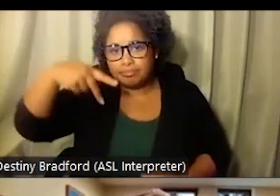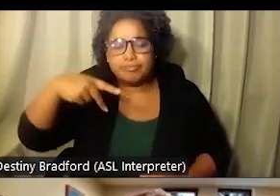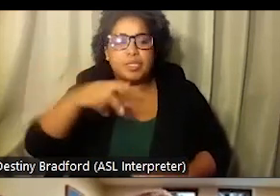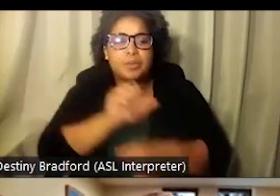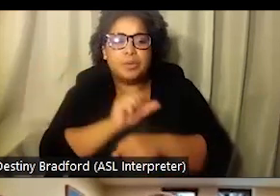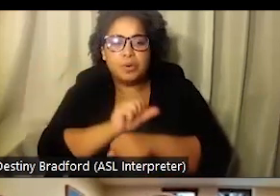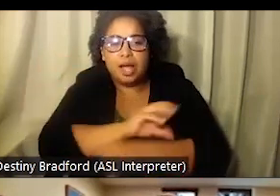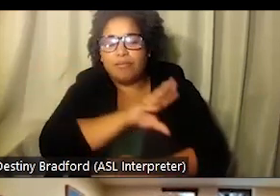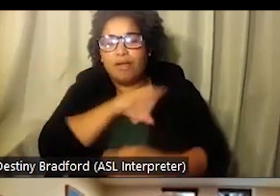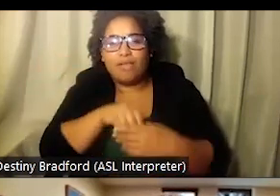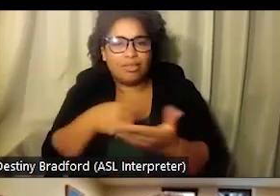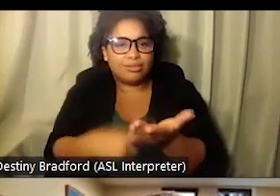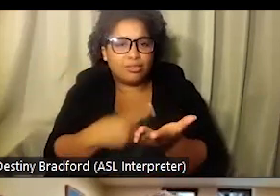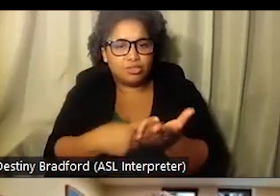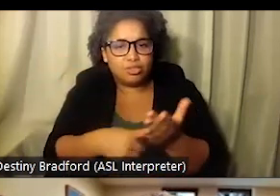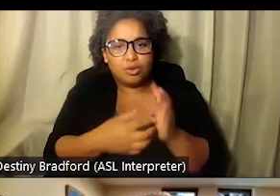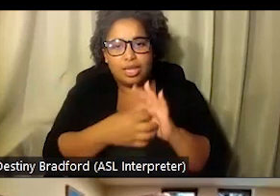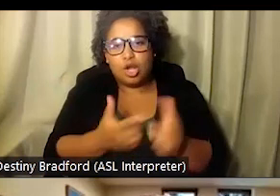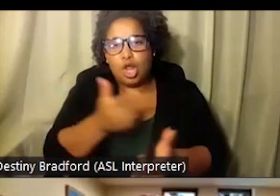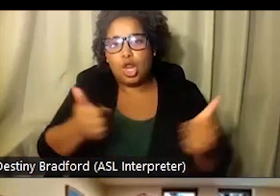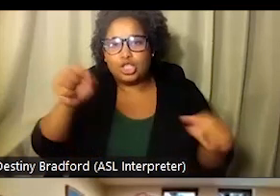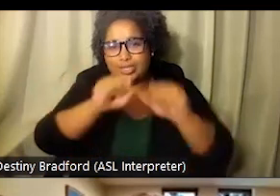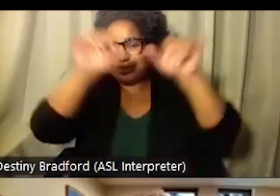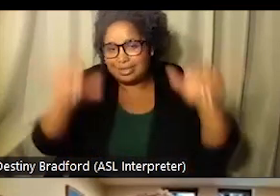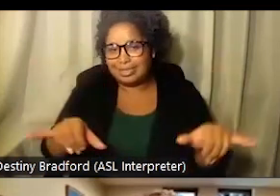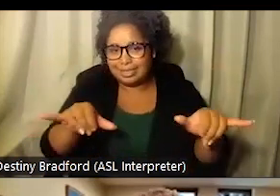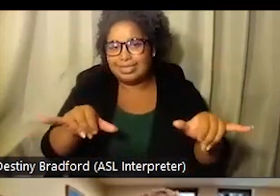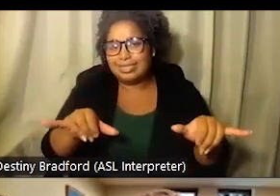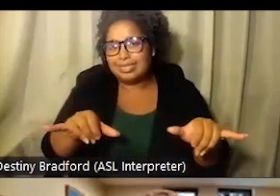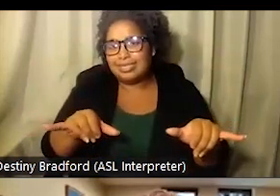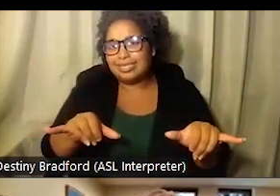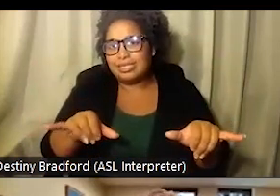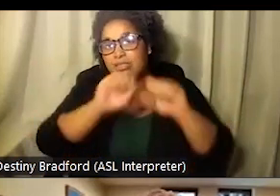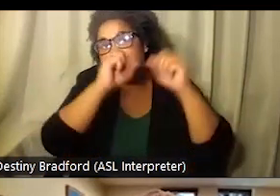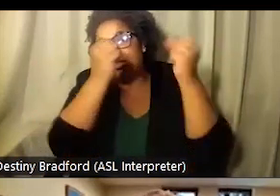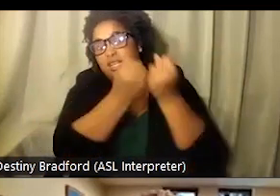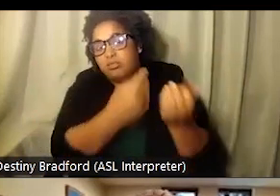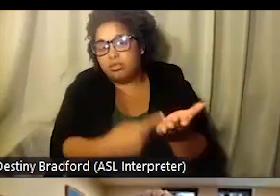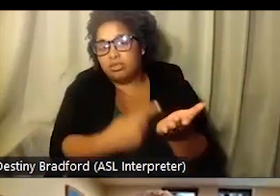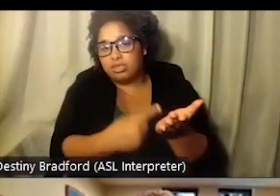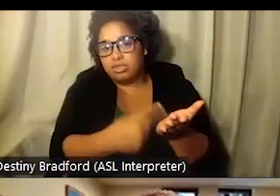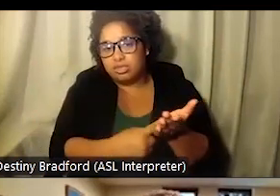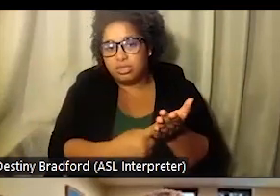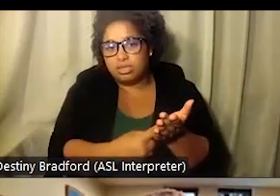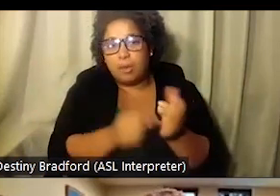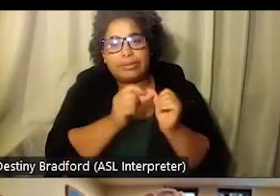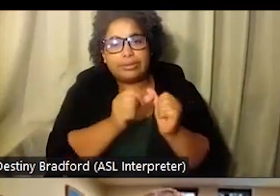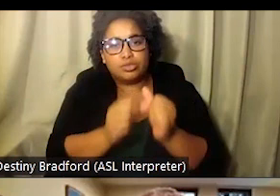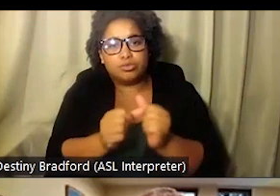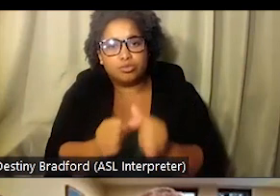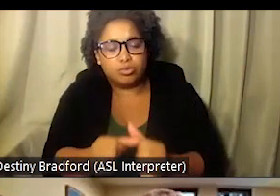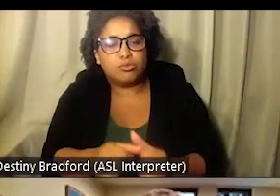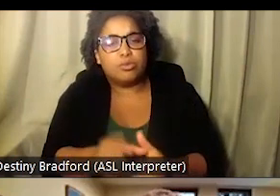o la fuerza laboral de soporte directo. Incluirlo que un sistema, disculpe, un cambio de sociedad, un